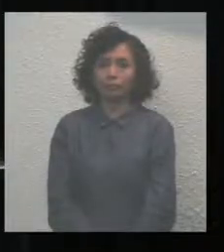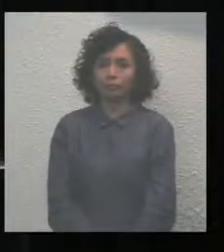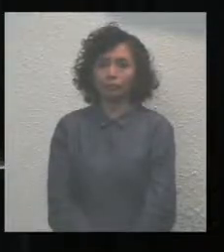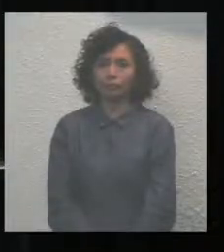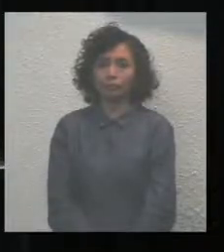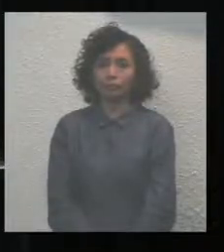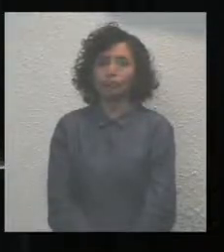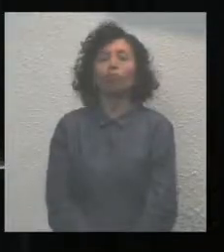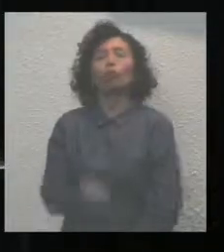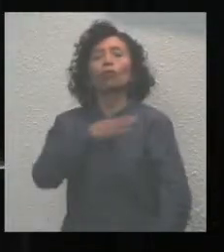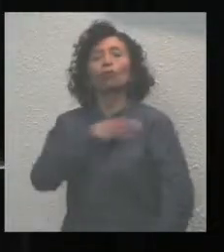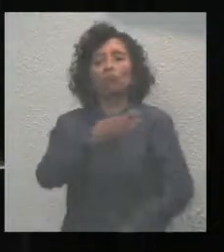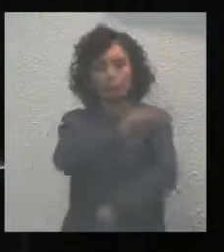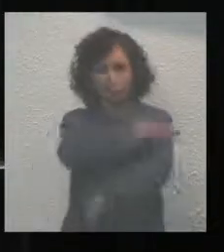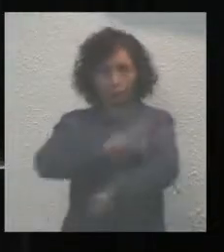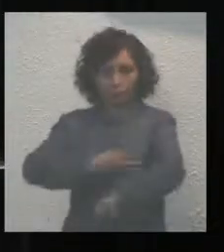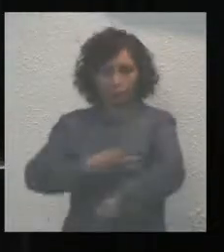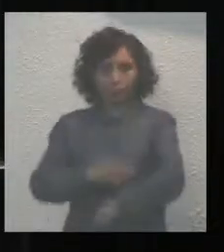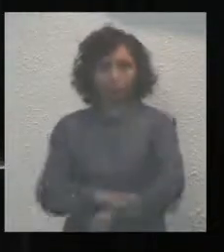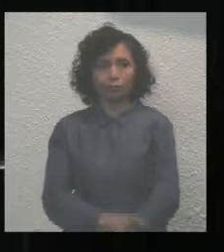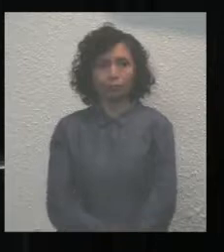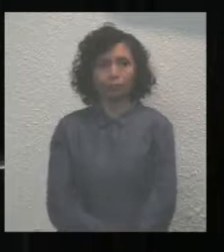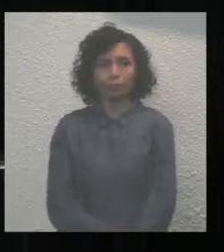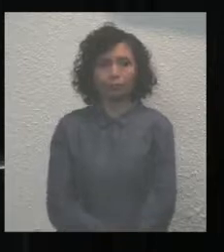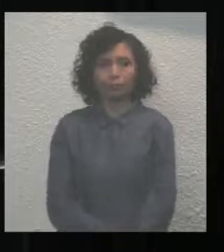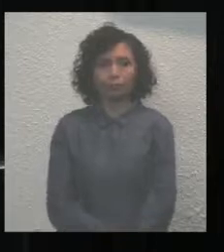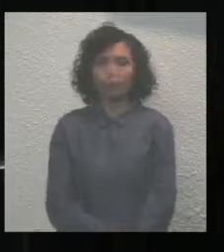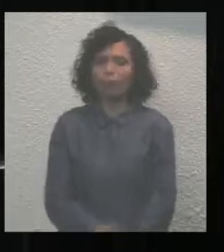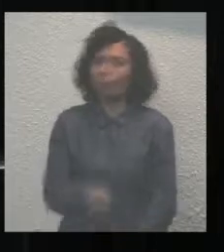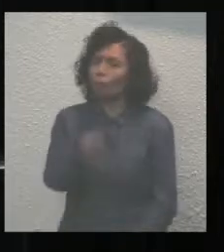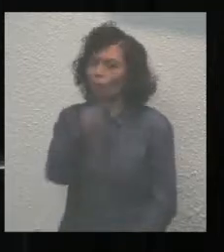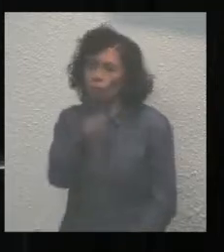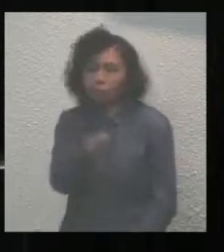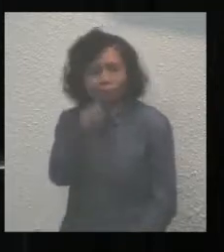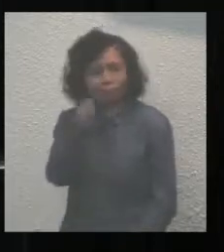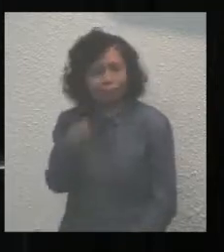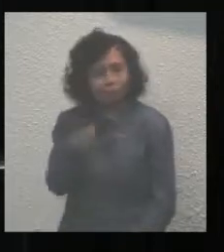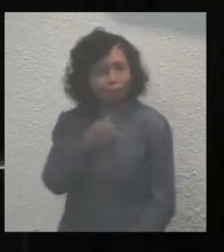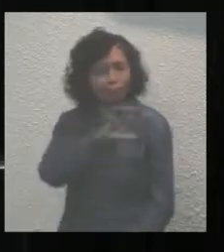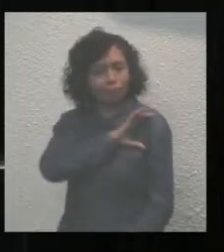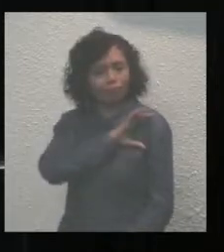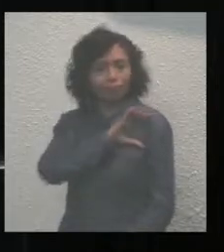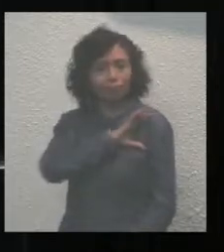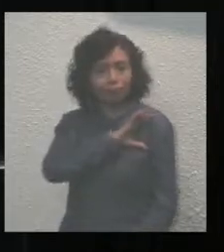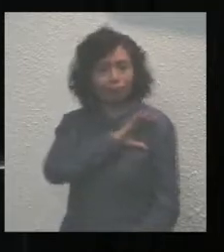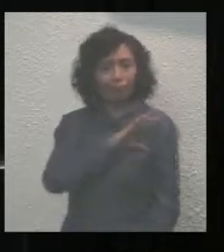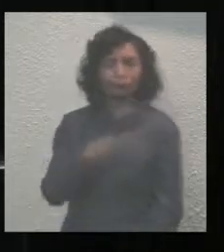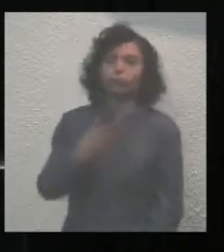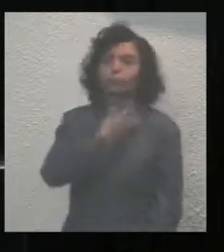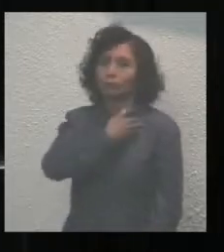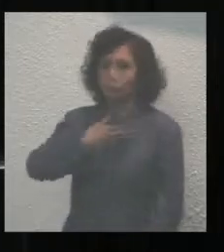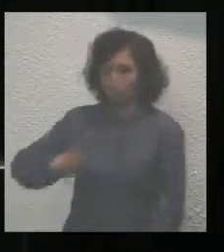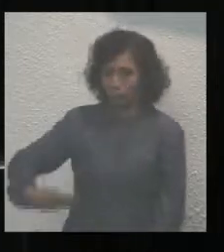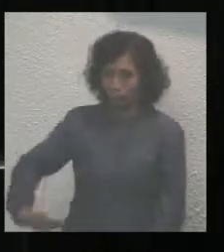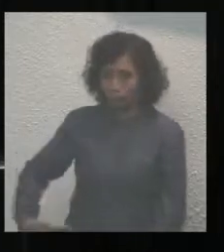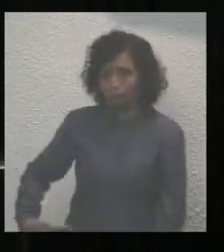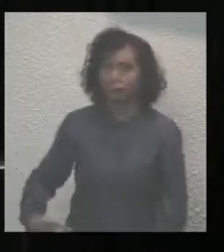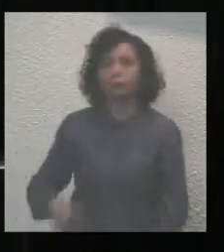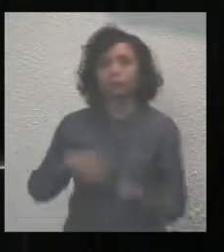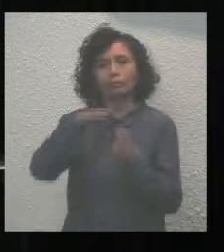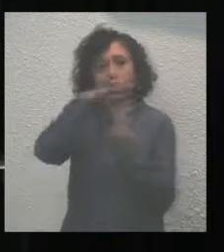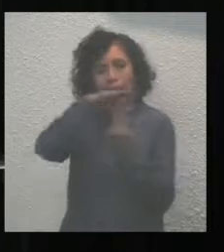Muy buenas tardes, saludo respetuosamente a la presidenta de la mesa directiva,